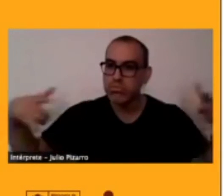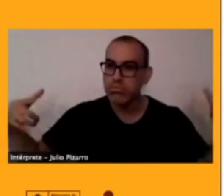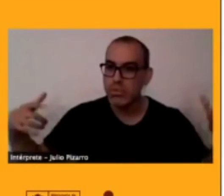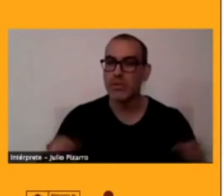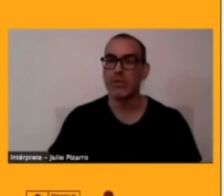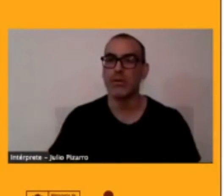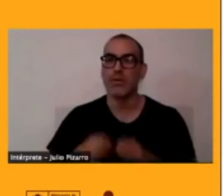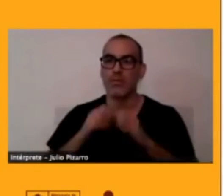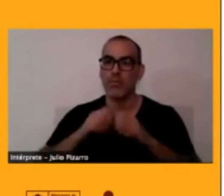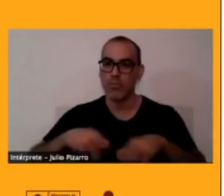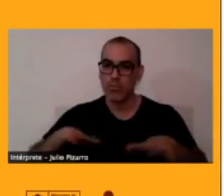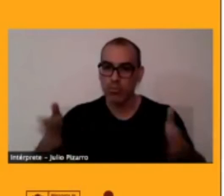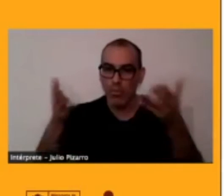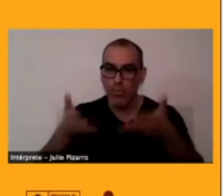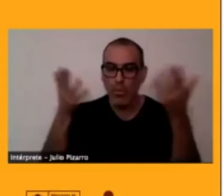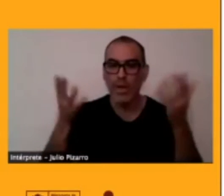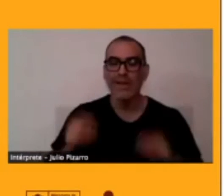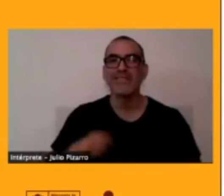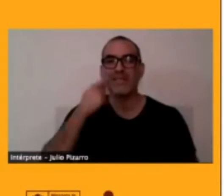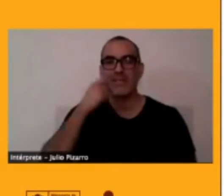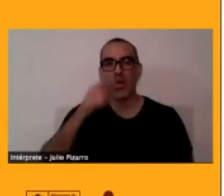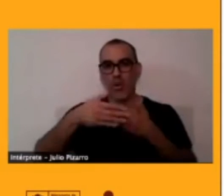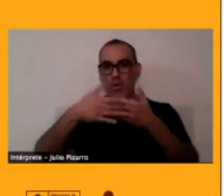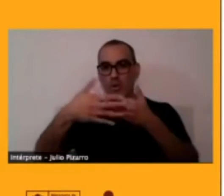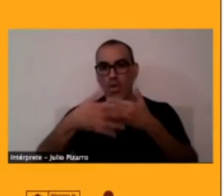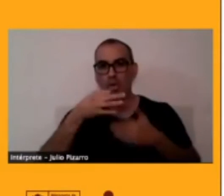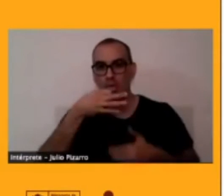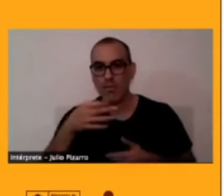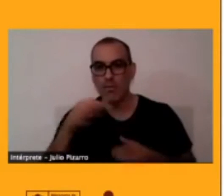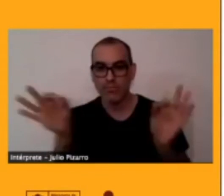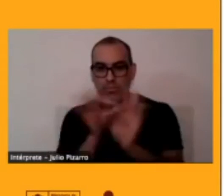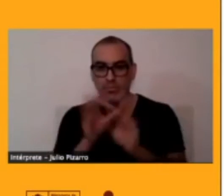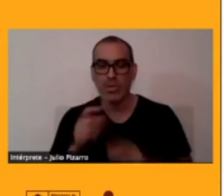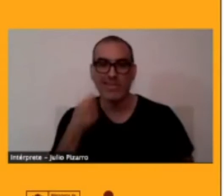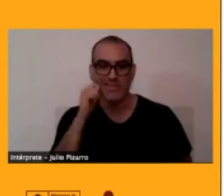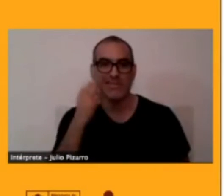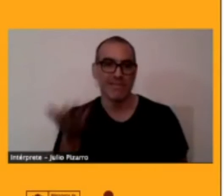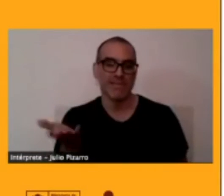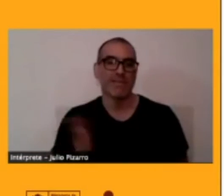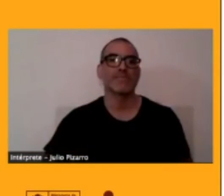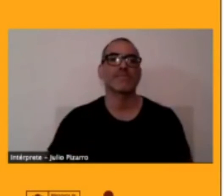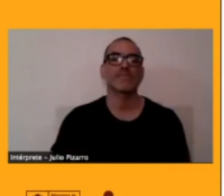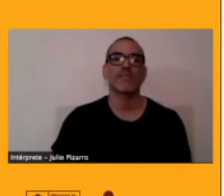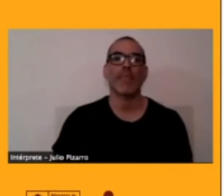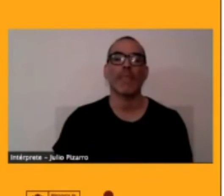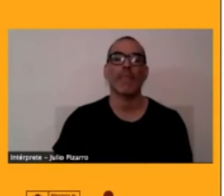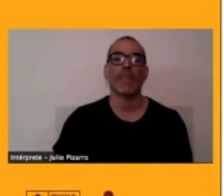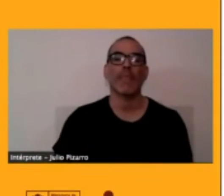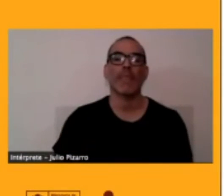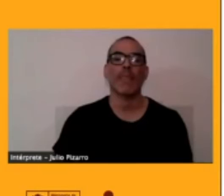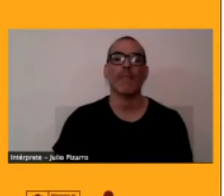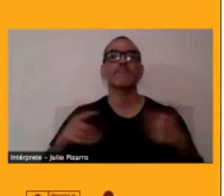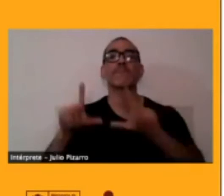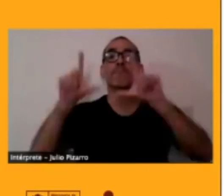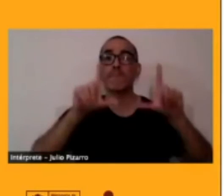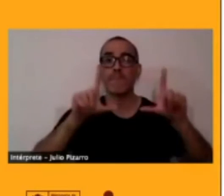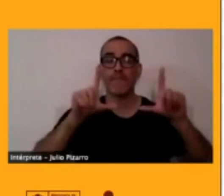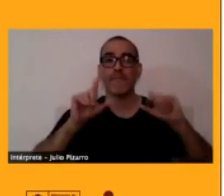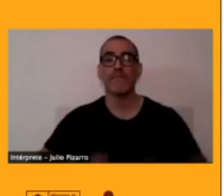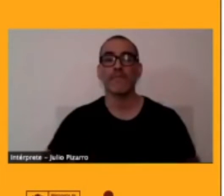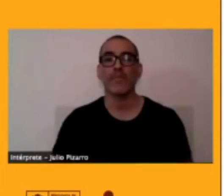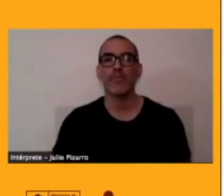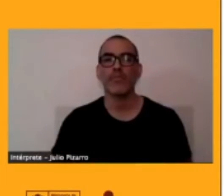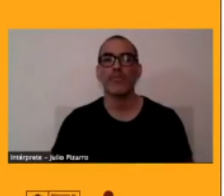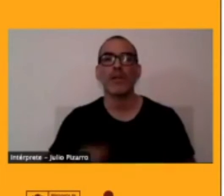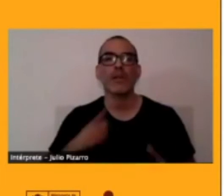que eso implica en este estudio. Ya, para, qué sé yo, basar